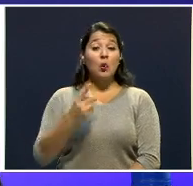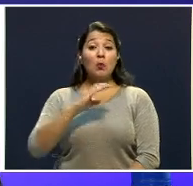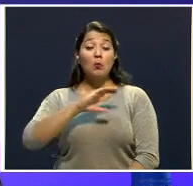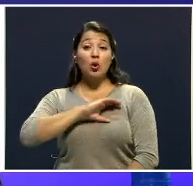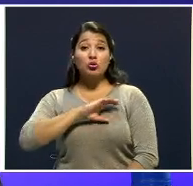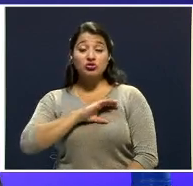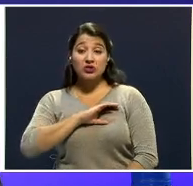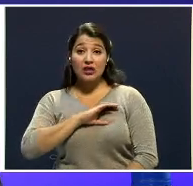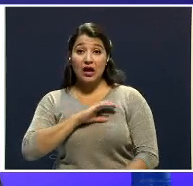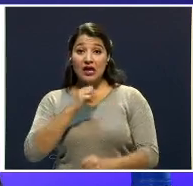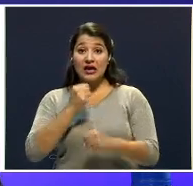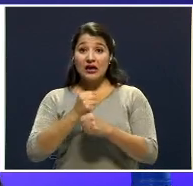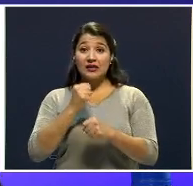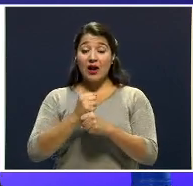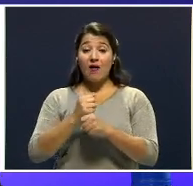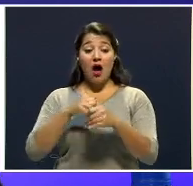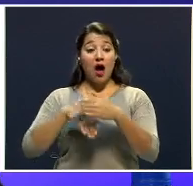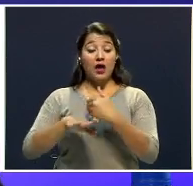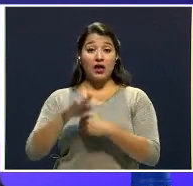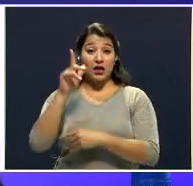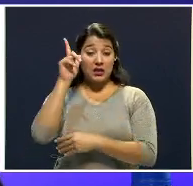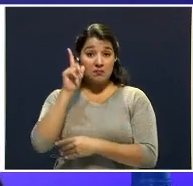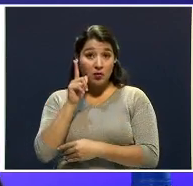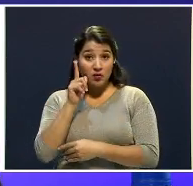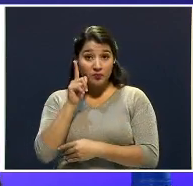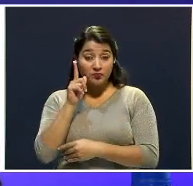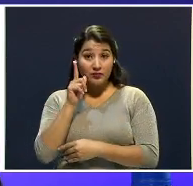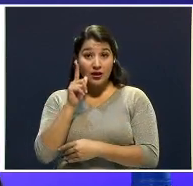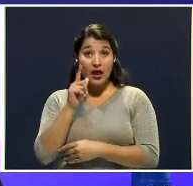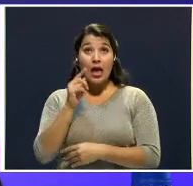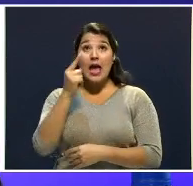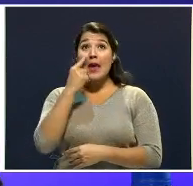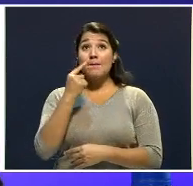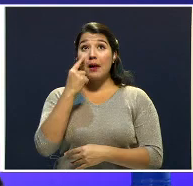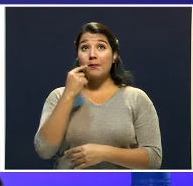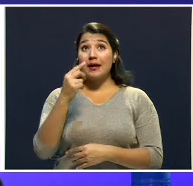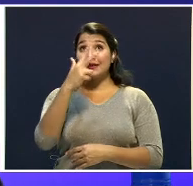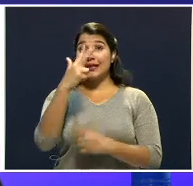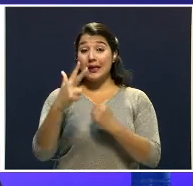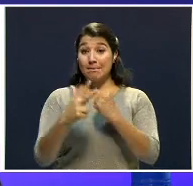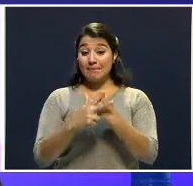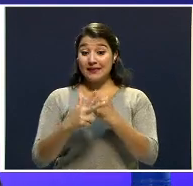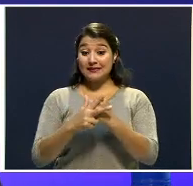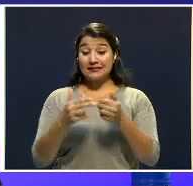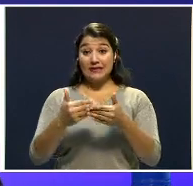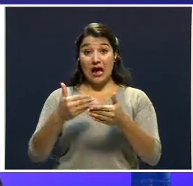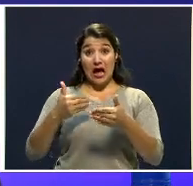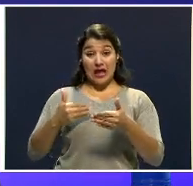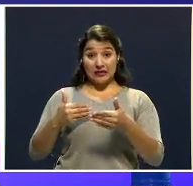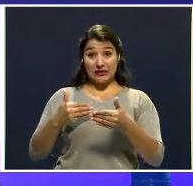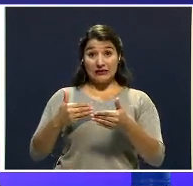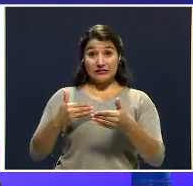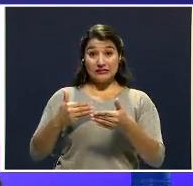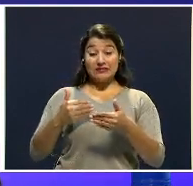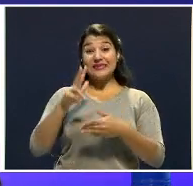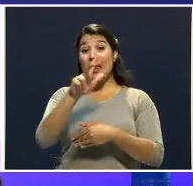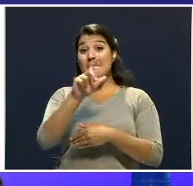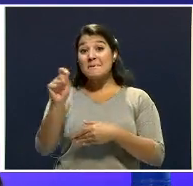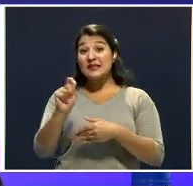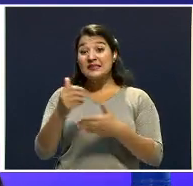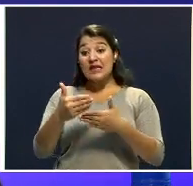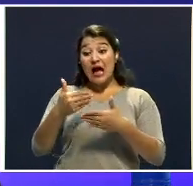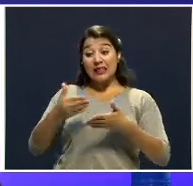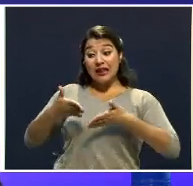Comando del Atlántico, que tres meses antes de que ella vaya a nacer, él se va para no asumir ninguna